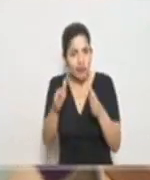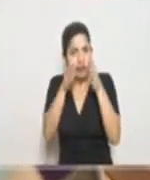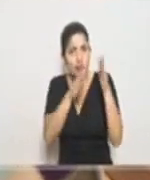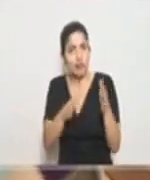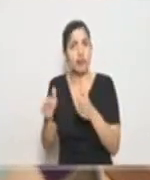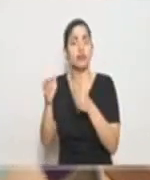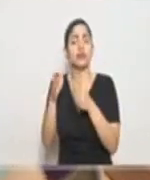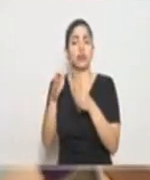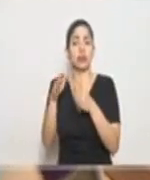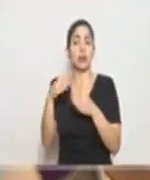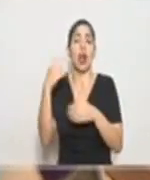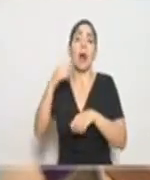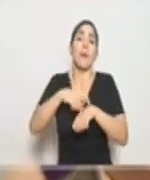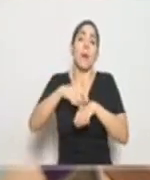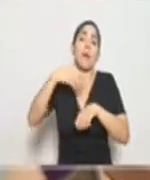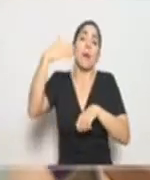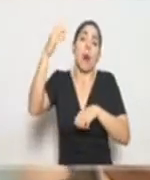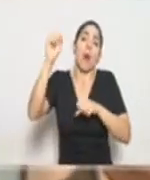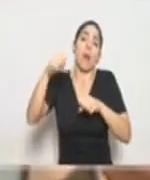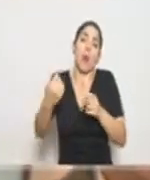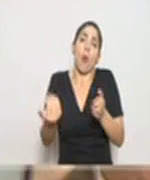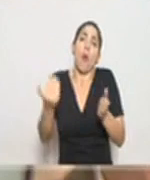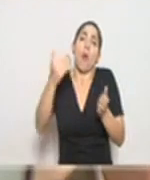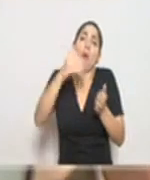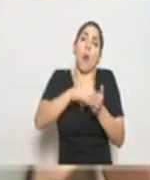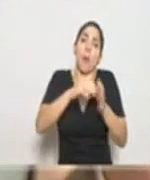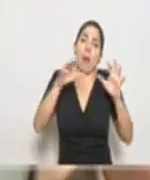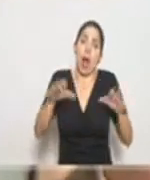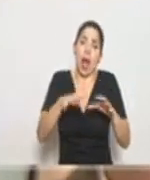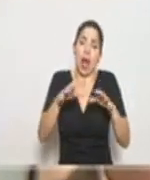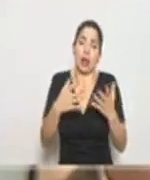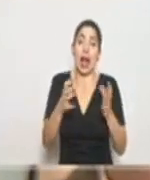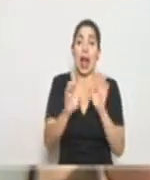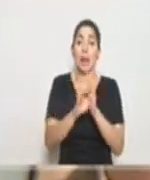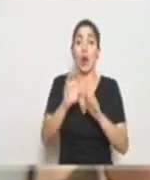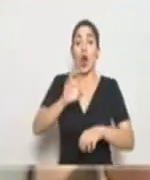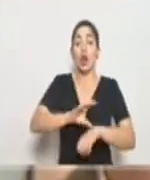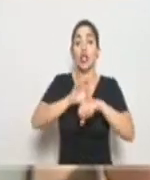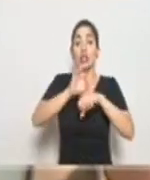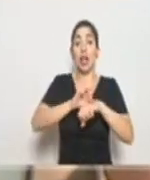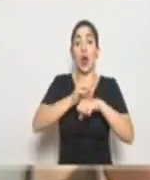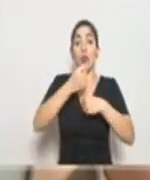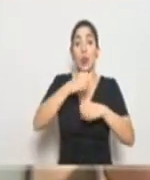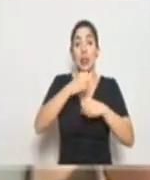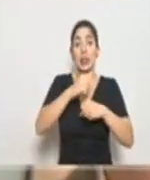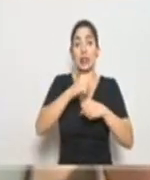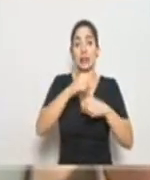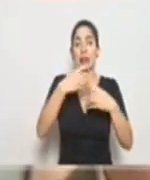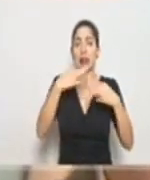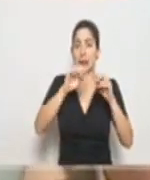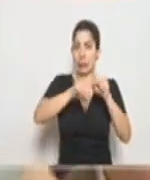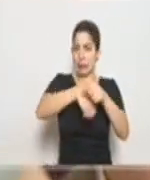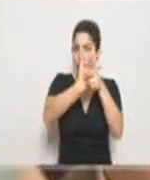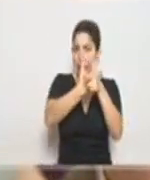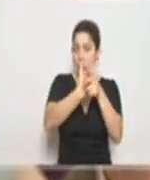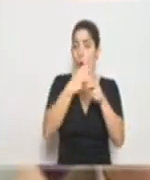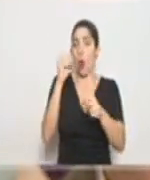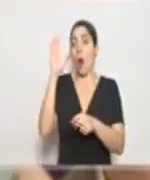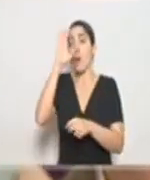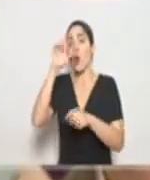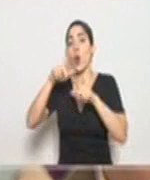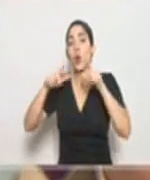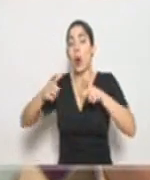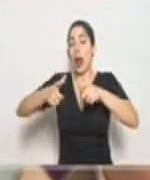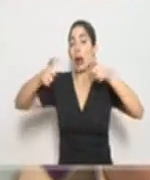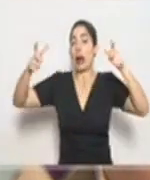tendrán momentos en que podamos retomar muchas de esas actividades, los consejos municipales por ejemplo se pueden hacer virtualmente o espaciando, buscar espacios